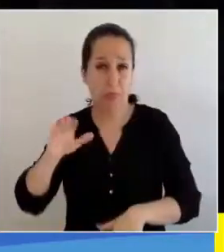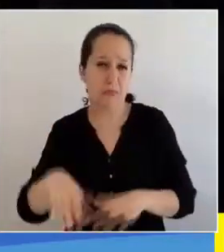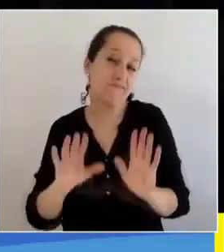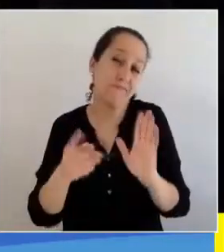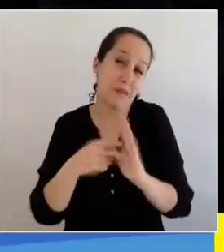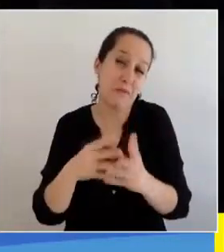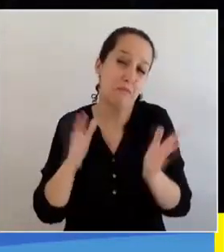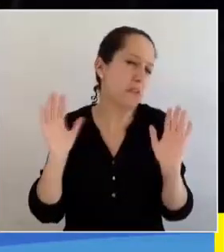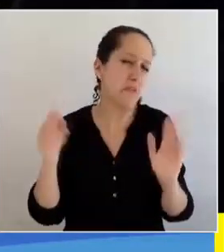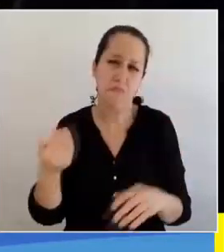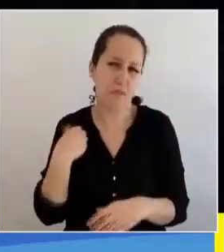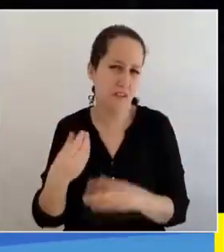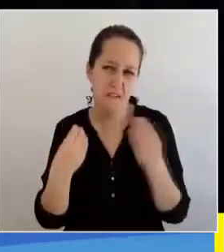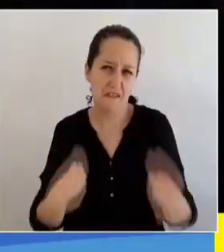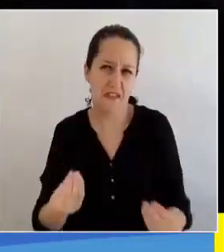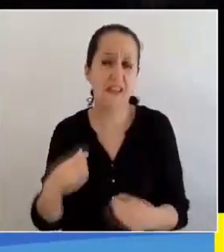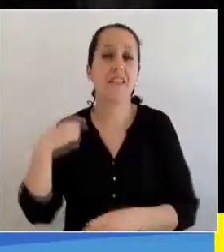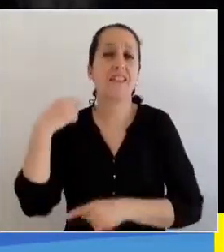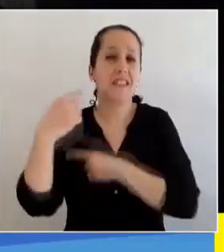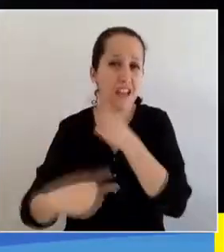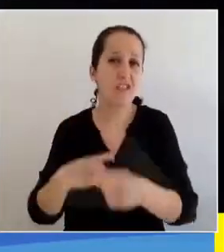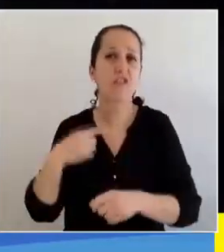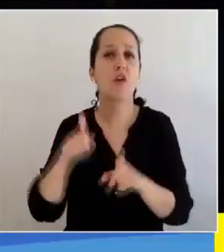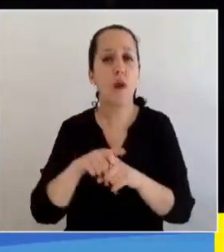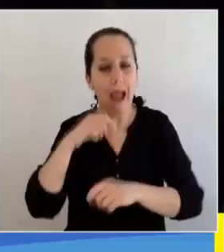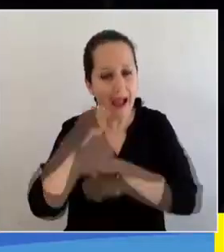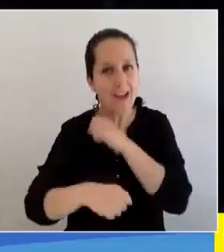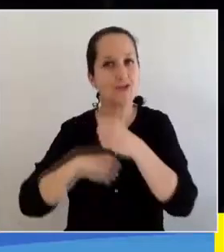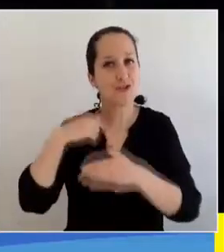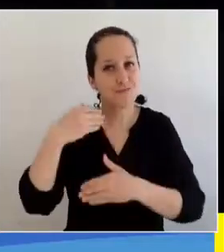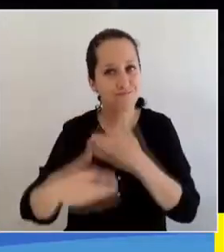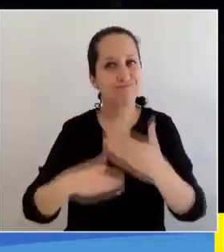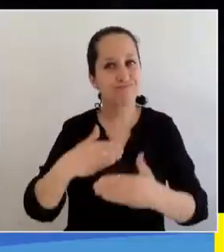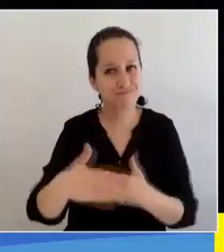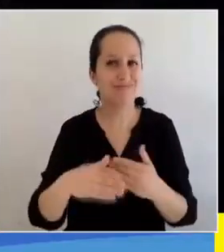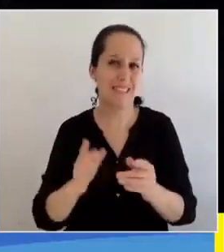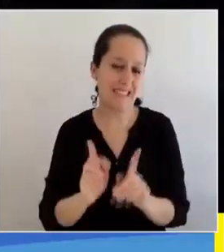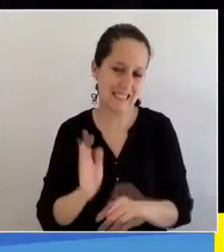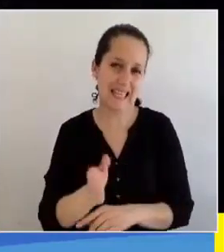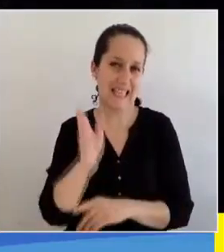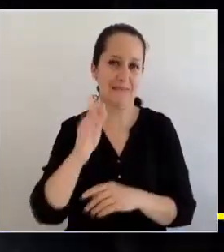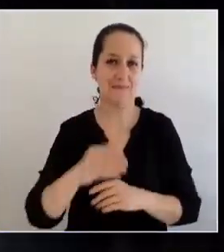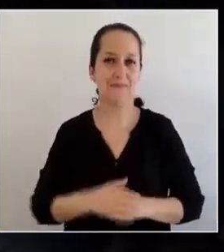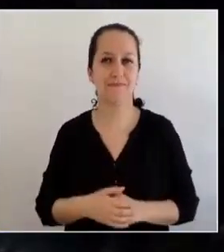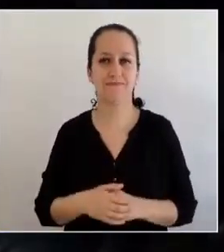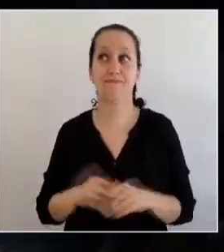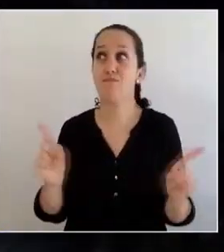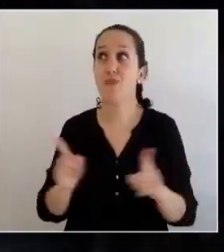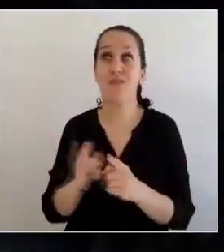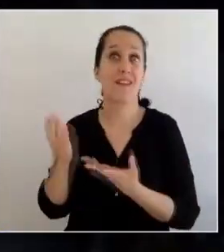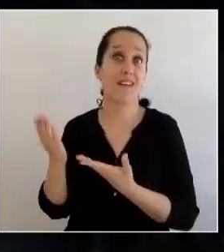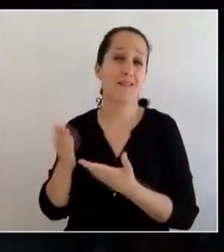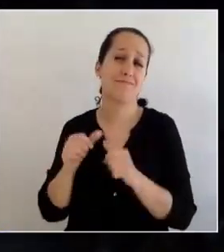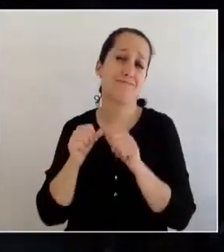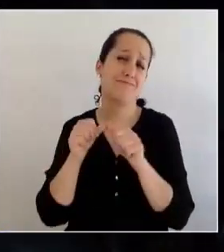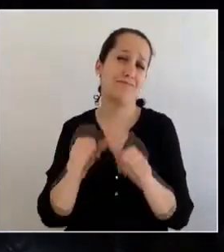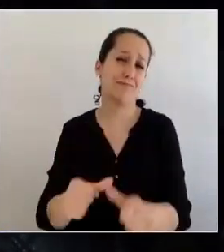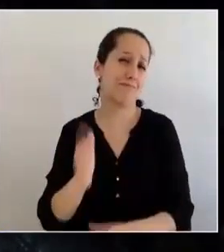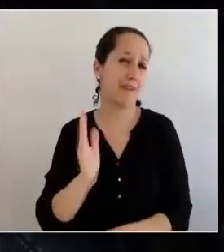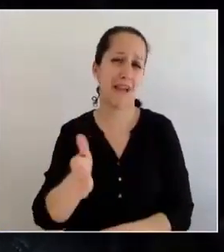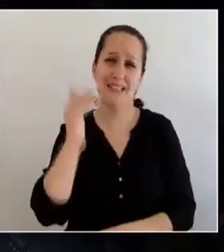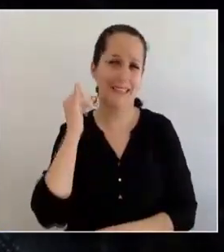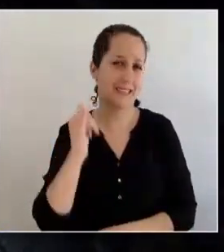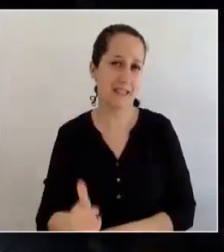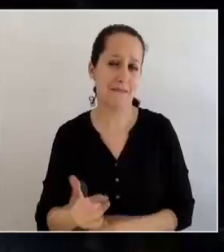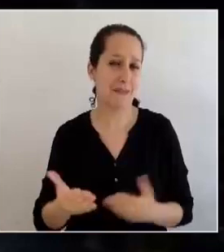todo bien. La tradición se tiene que mantener, tiene que ser generacional yo creo. Y bueno, la música que perdure para siempre,